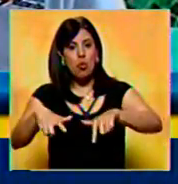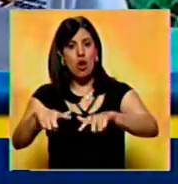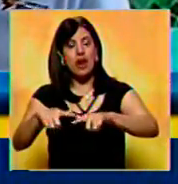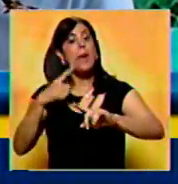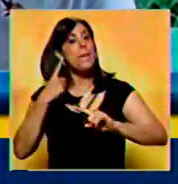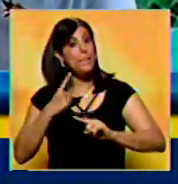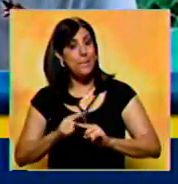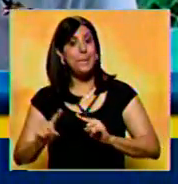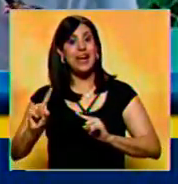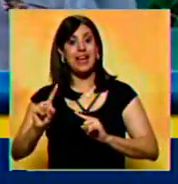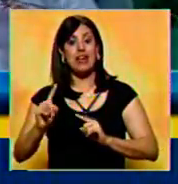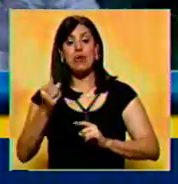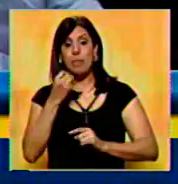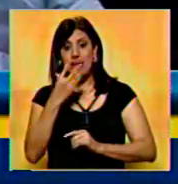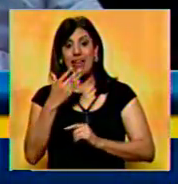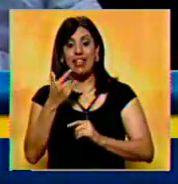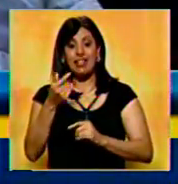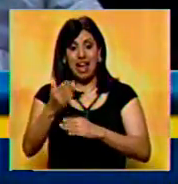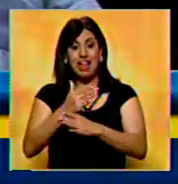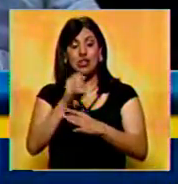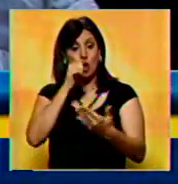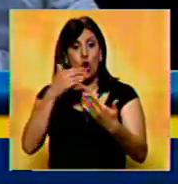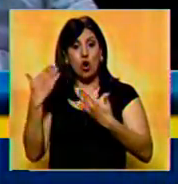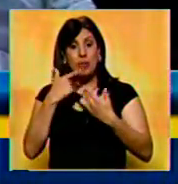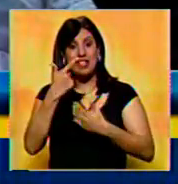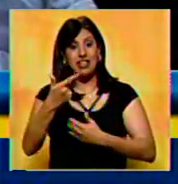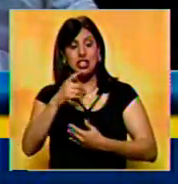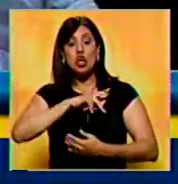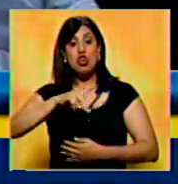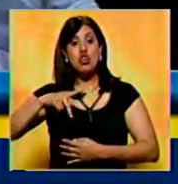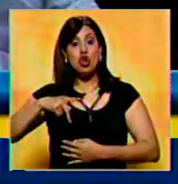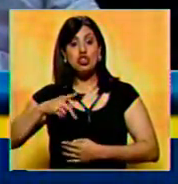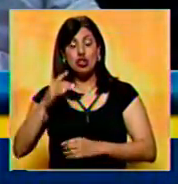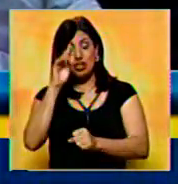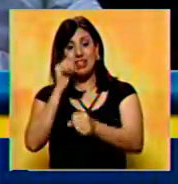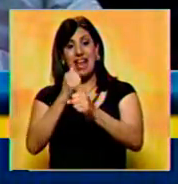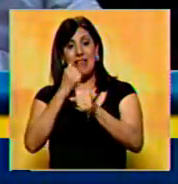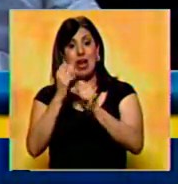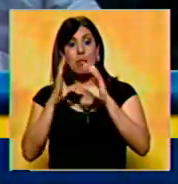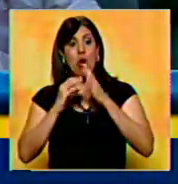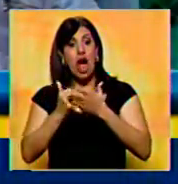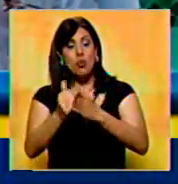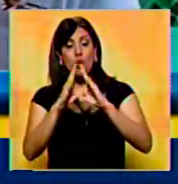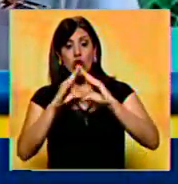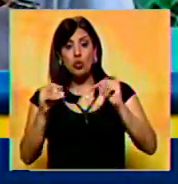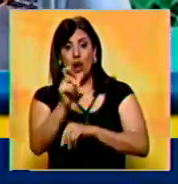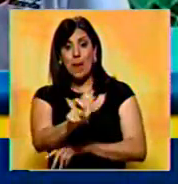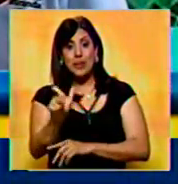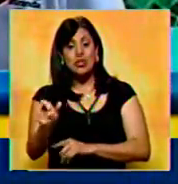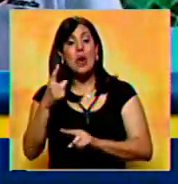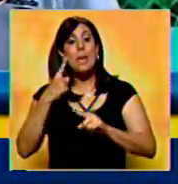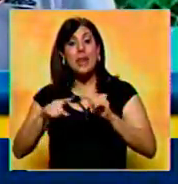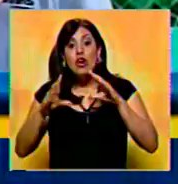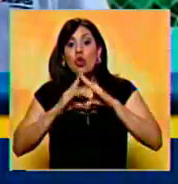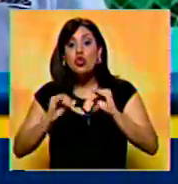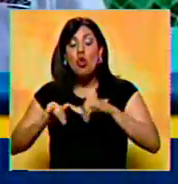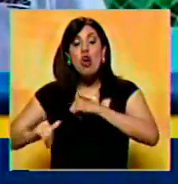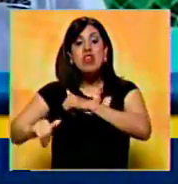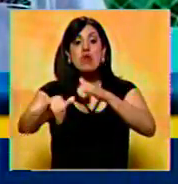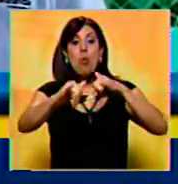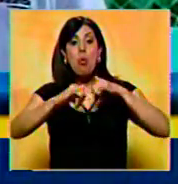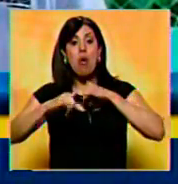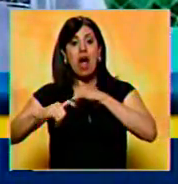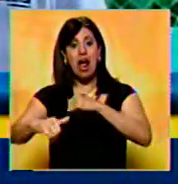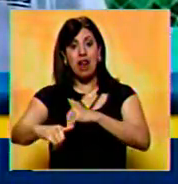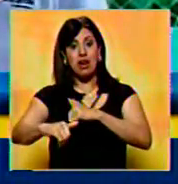Pero bien lo decía Rómulo. Nosotros trabajamos para todos. Pero para todos por igual.